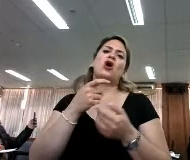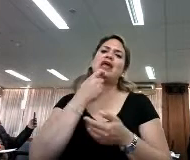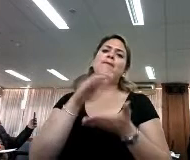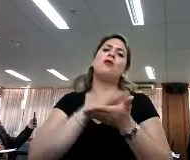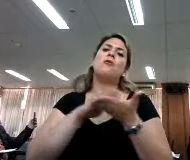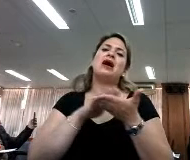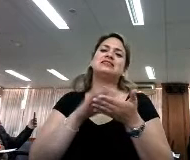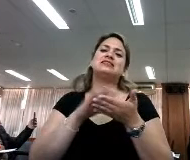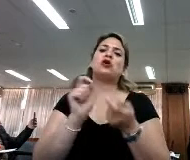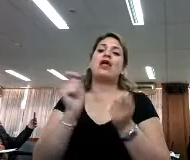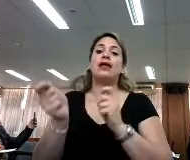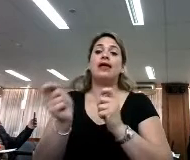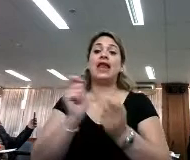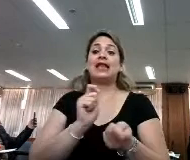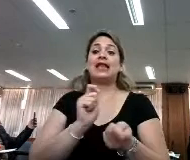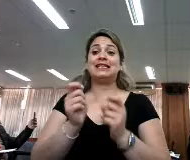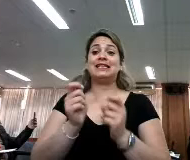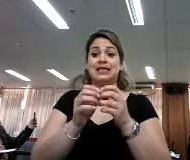elasticidad.